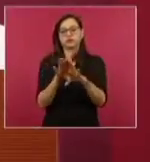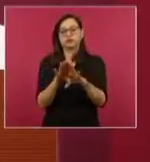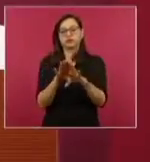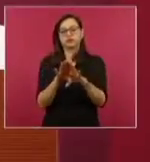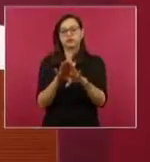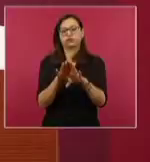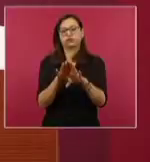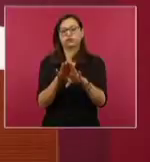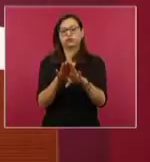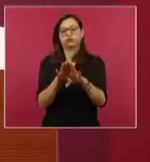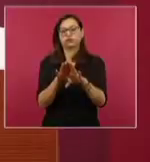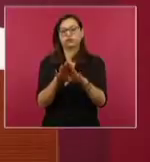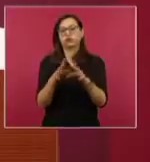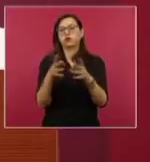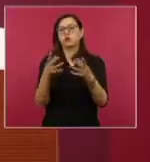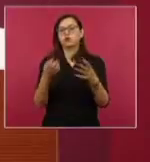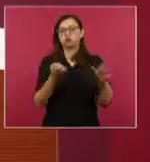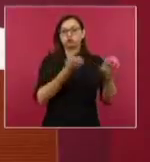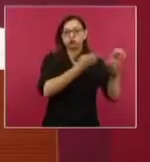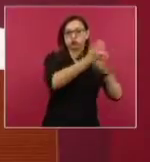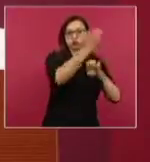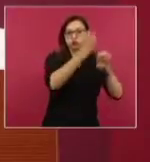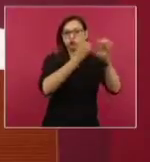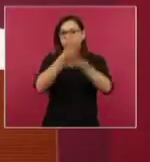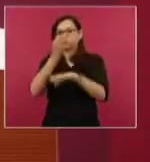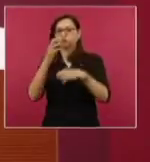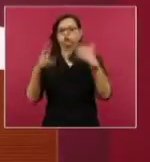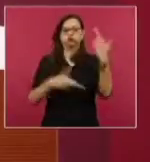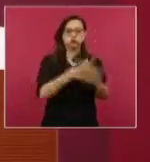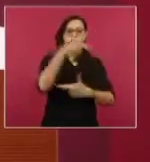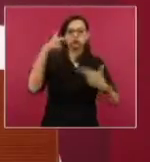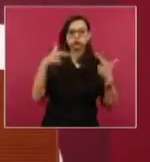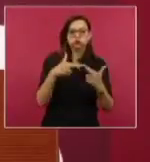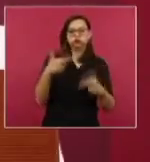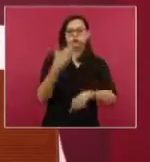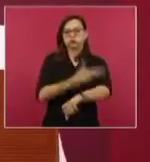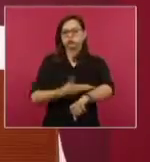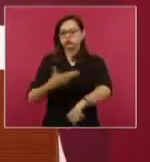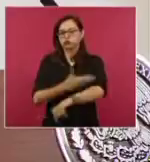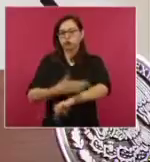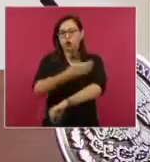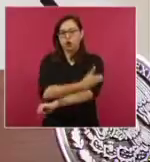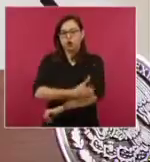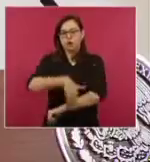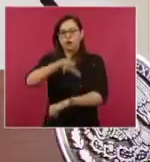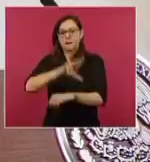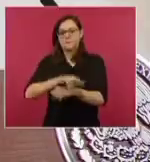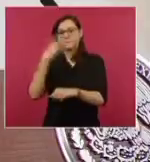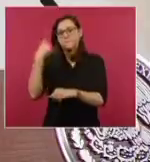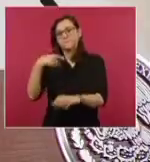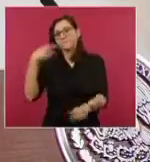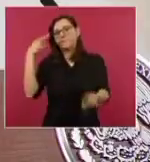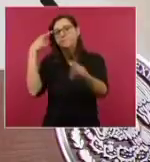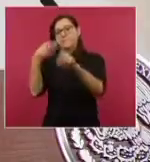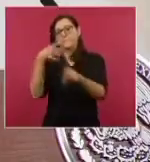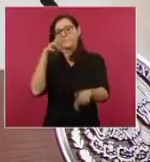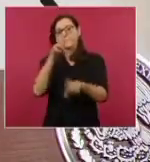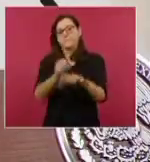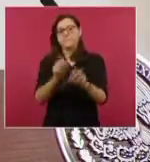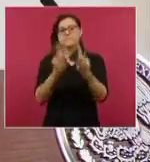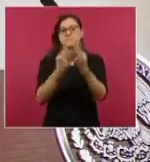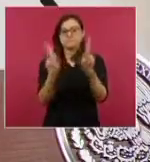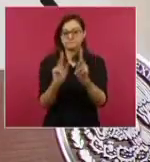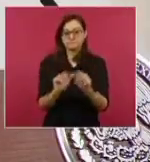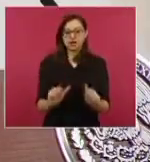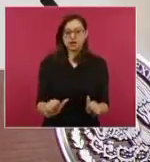estatales y regionales. Este reporte que vamos a dar el día de hoy es